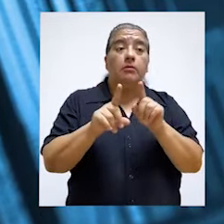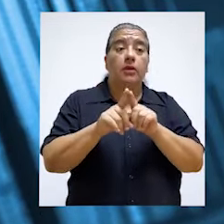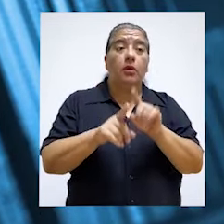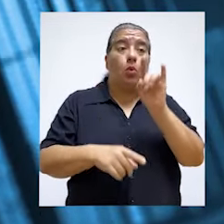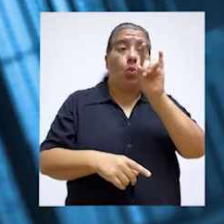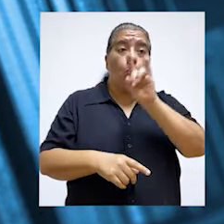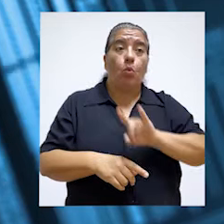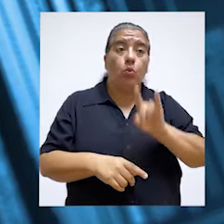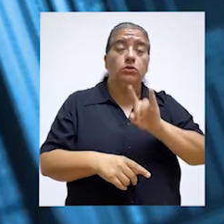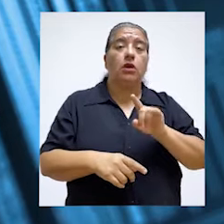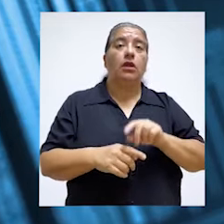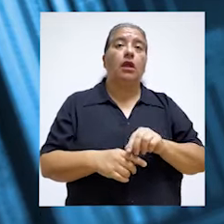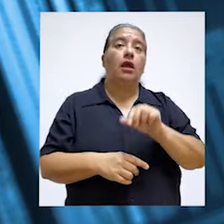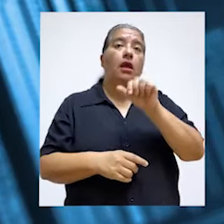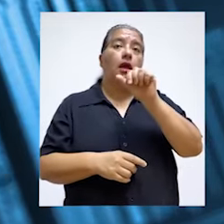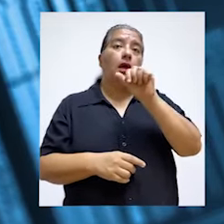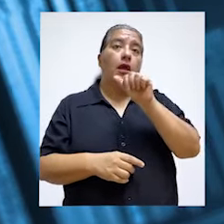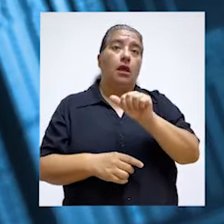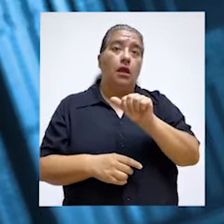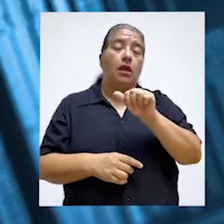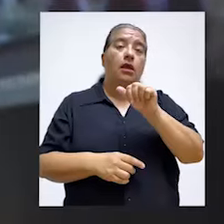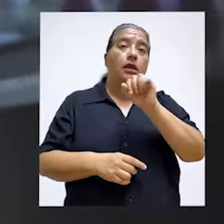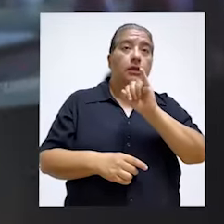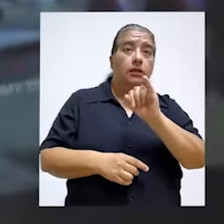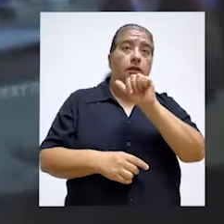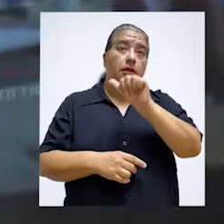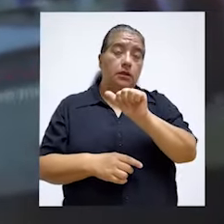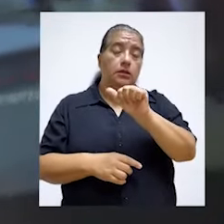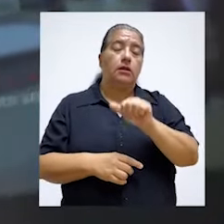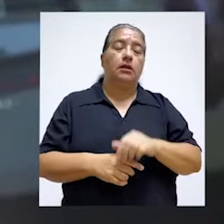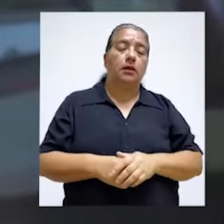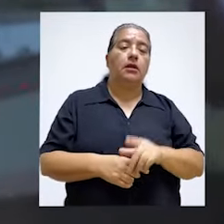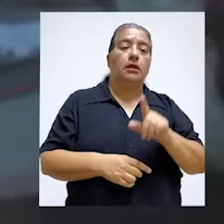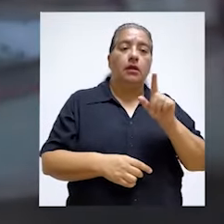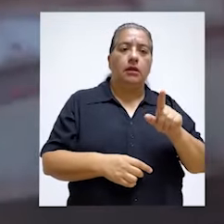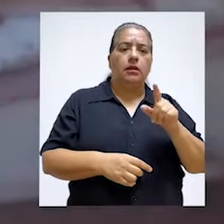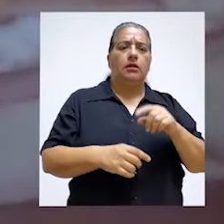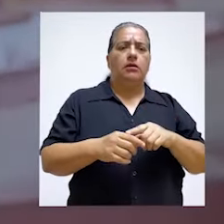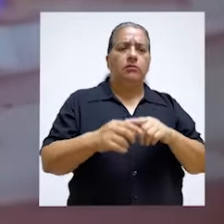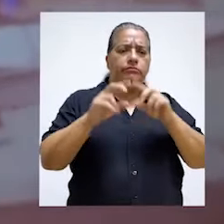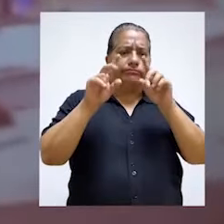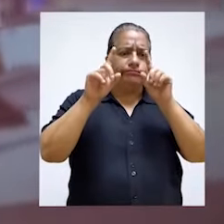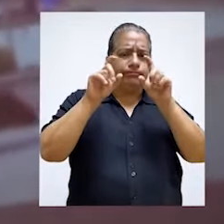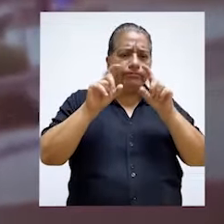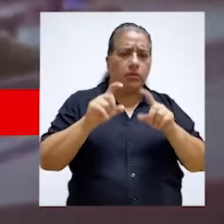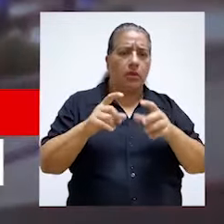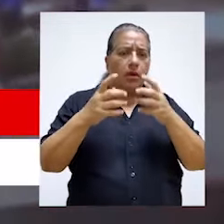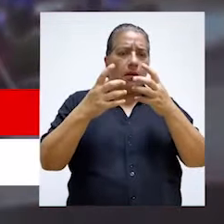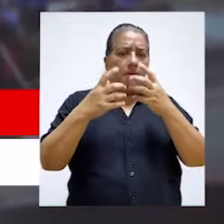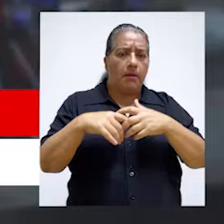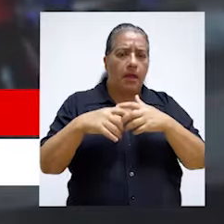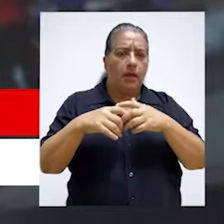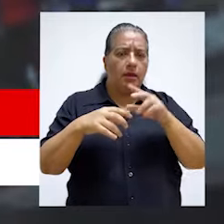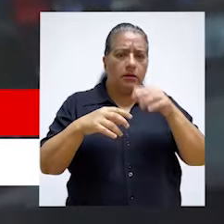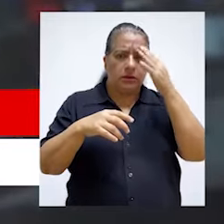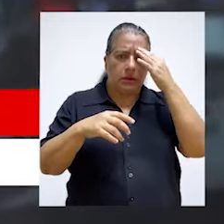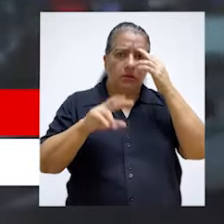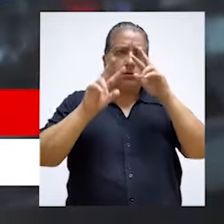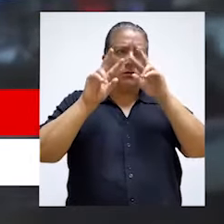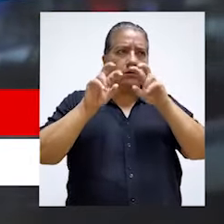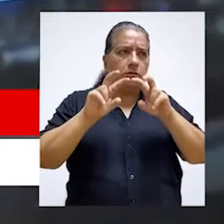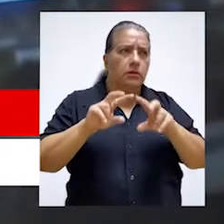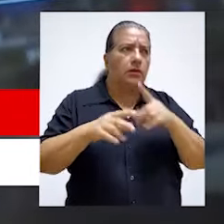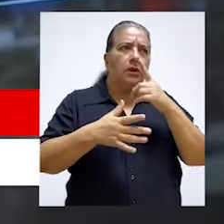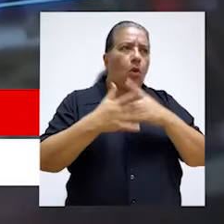advertir aquello donde identifican algunos patrones atípicos. Necesitamos comenzar a transparentar esos riesgos, necesitamos comenzar a ponerlos en la agenda pública